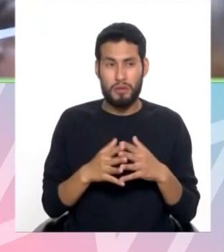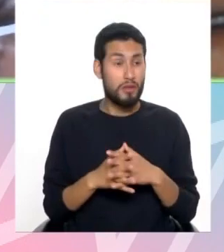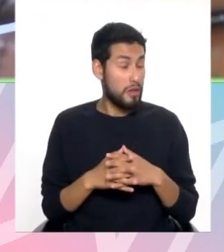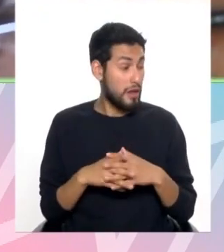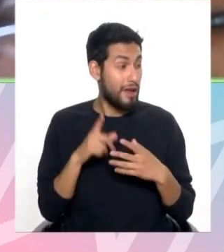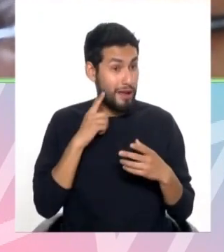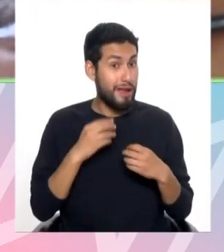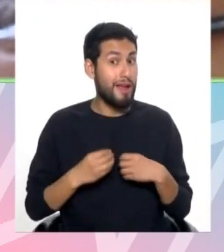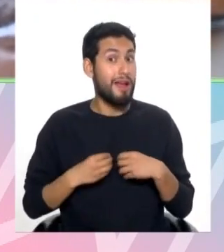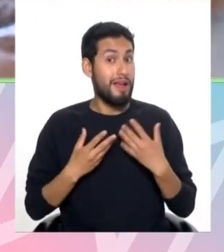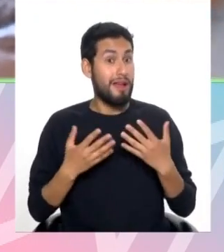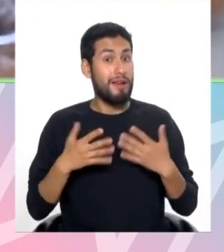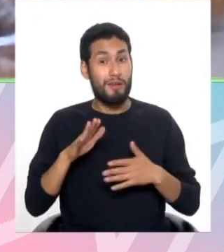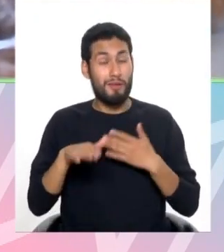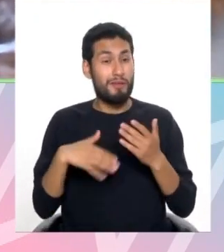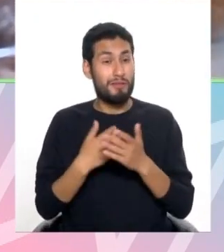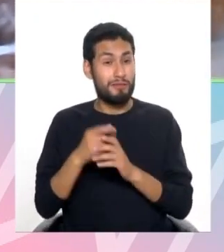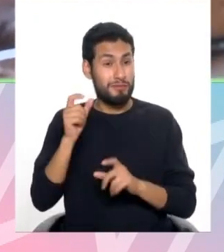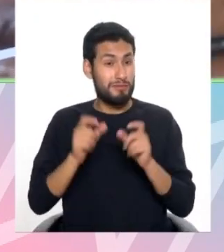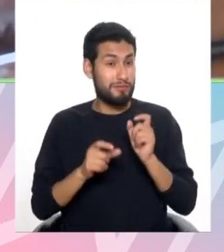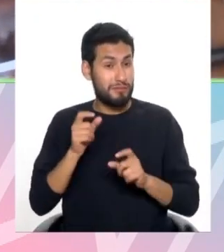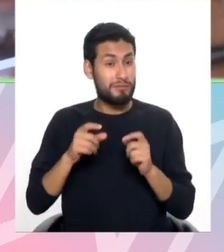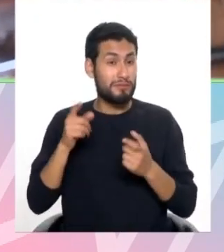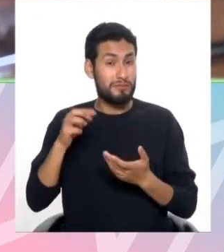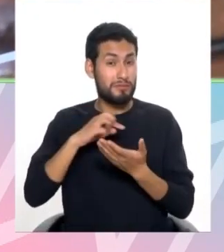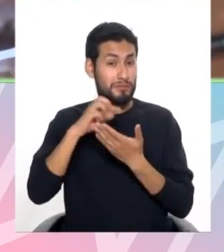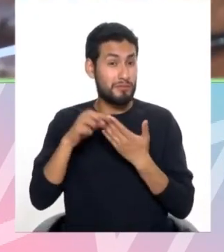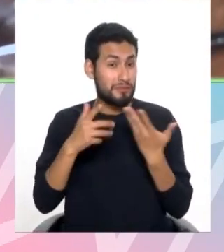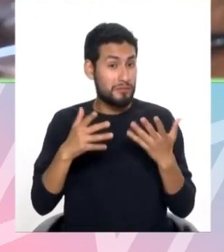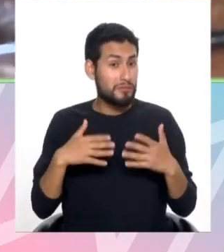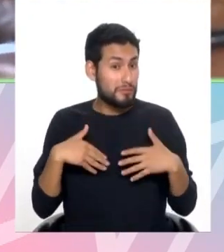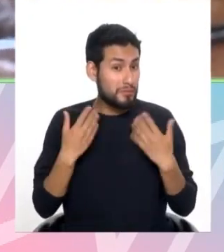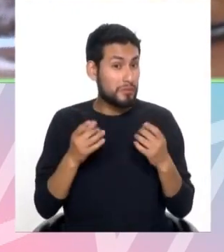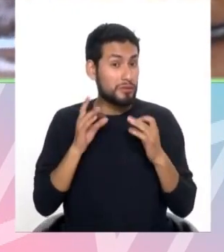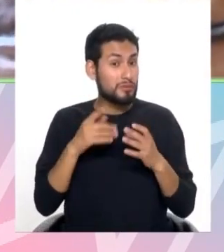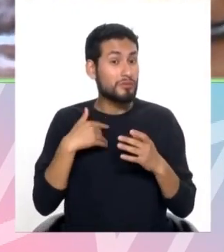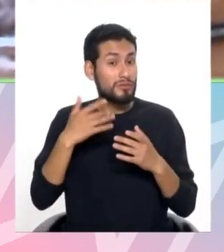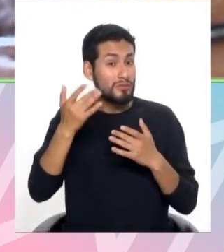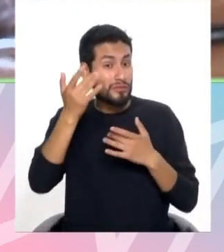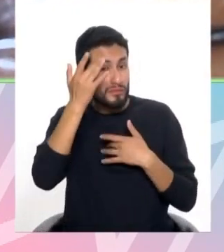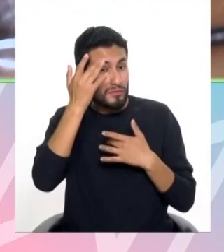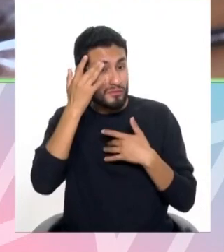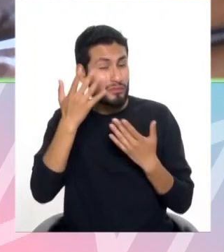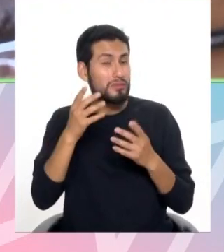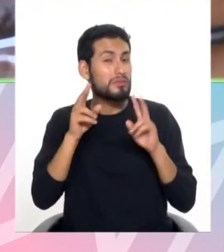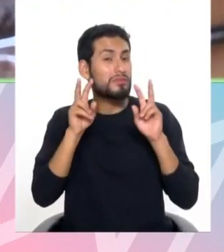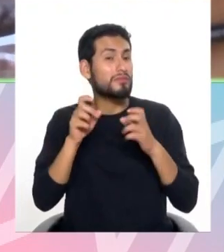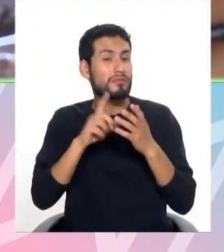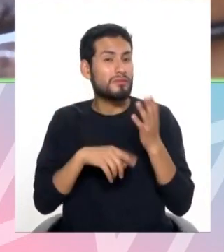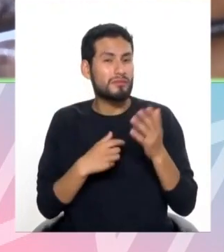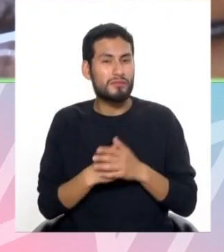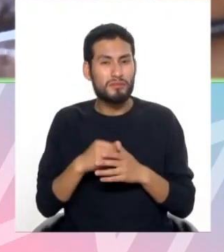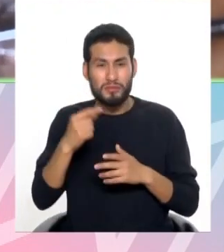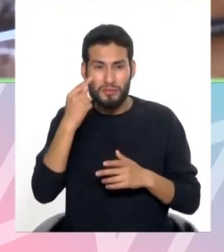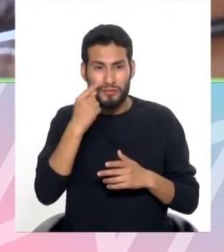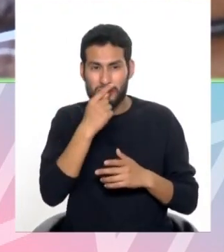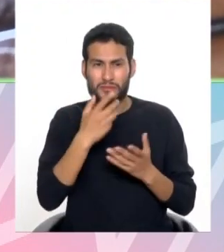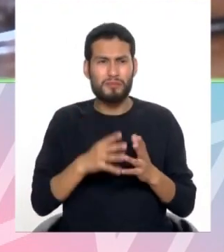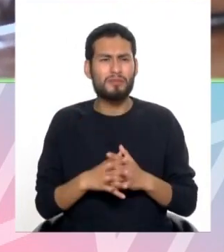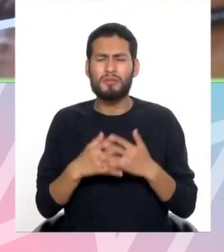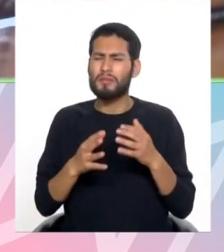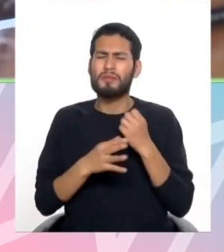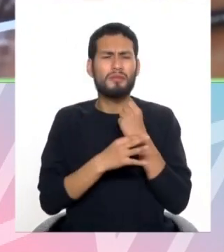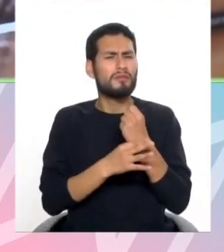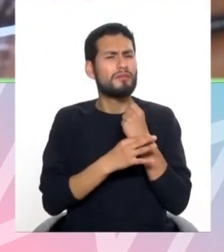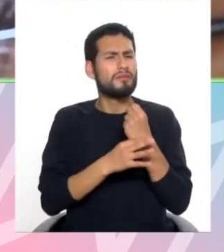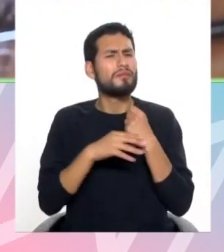aliento definitivamente a todos aquellos que estamos atentos al programa o aquellos que puedan presentar alguna patología relacionada a la vista. Ahora, doctor,